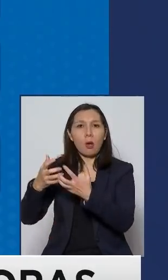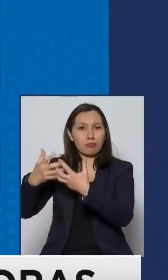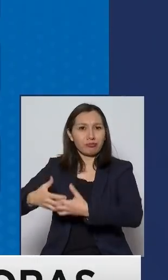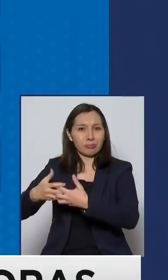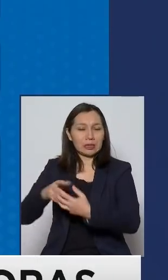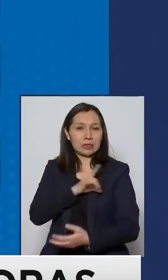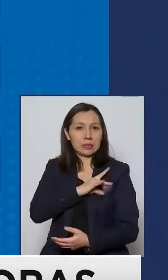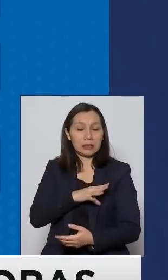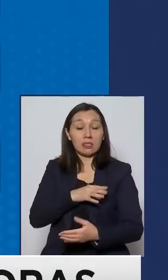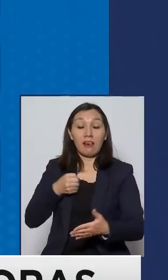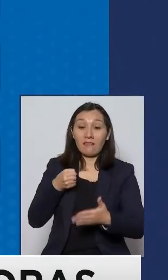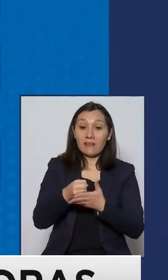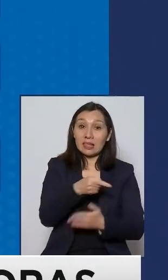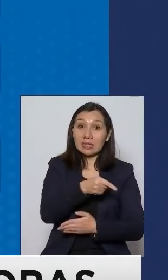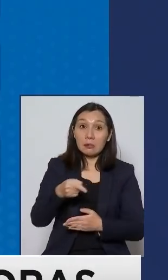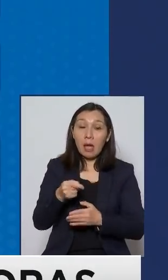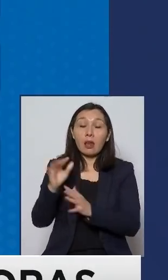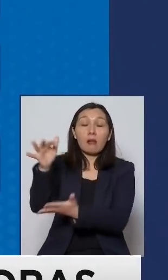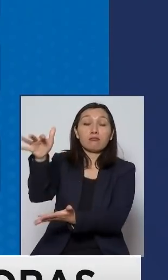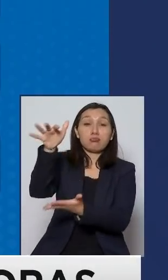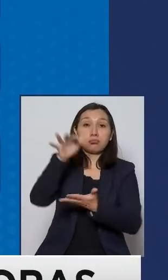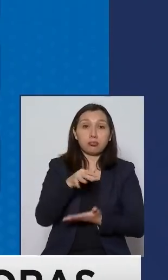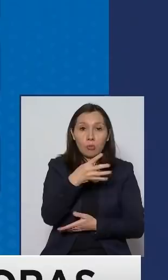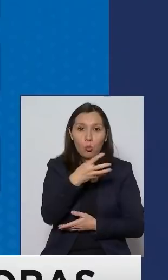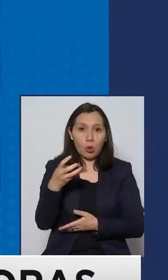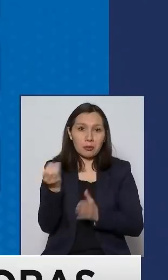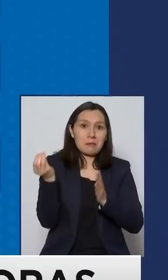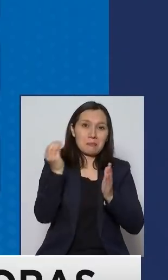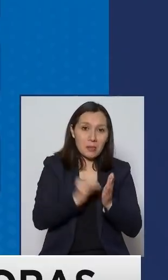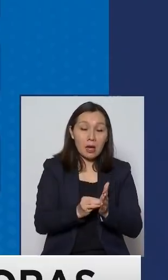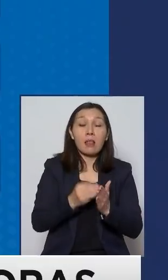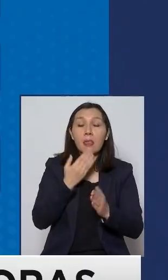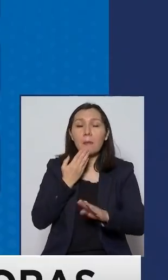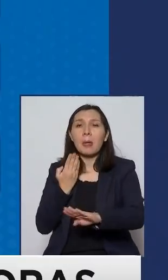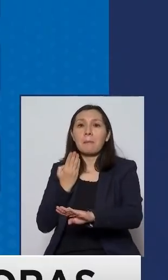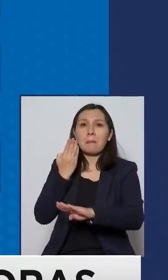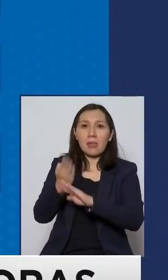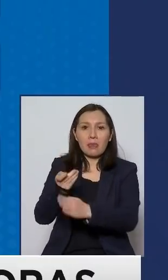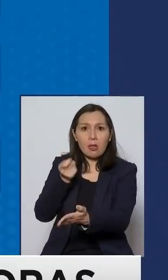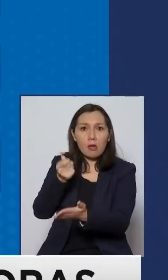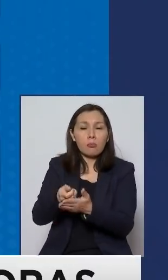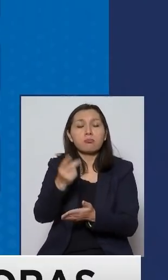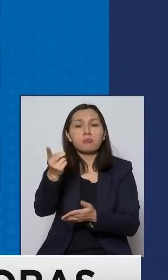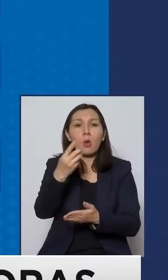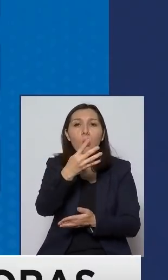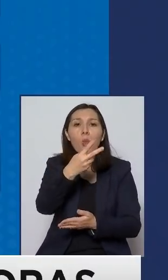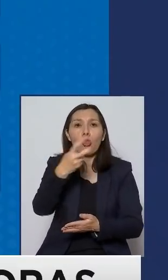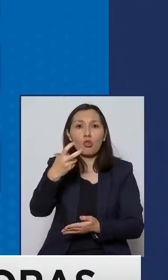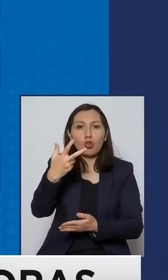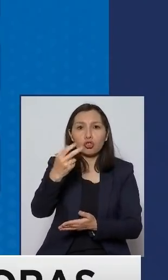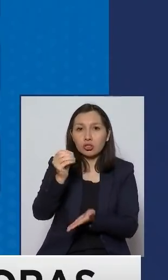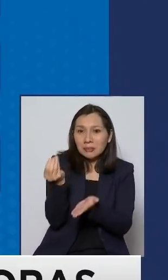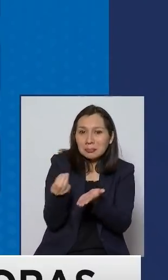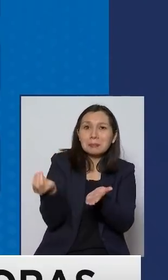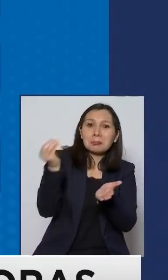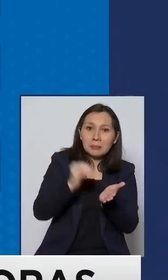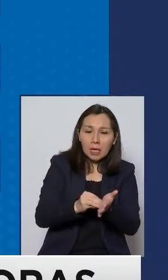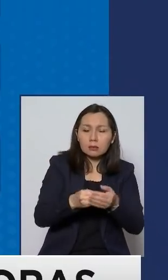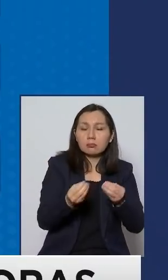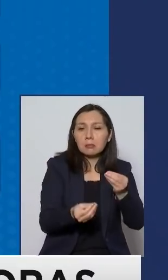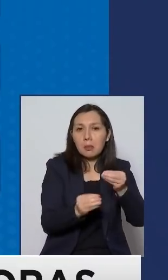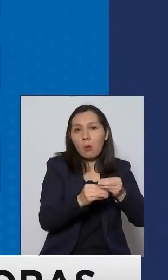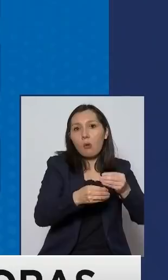fin de semana llegan 400 más y estamos encargando 280 más de manera de tratar